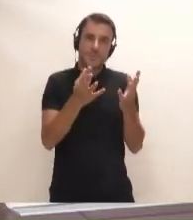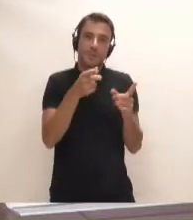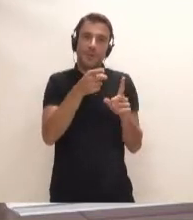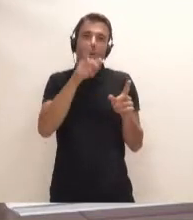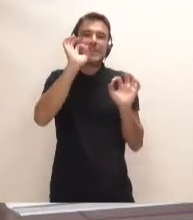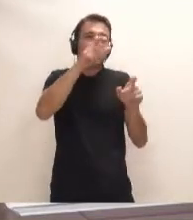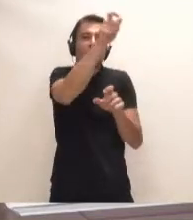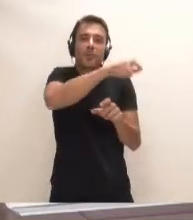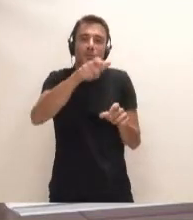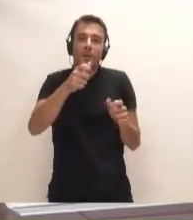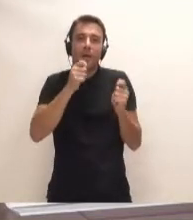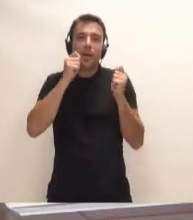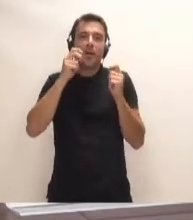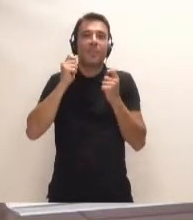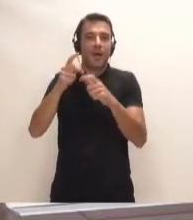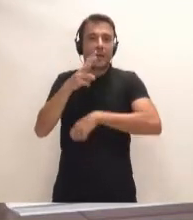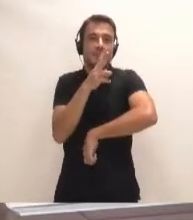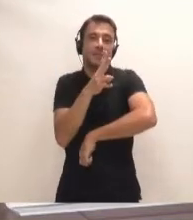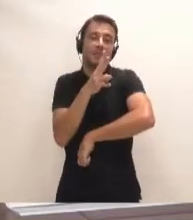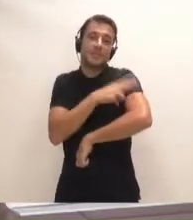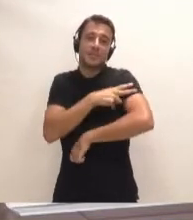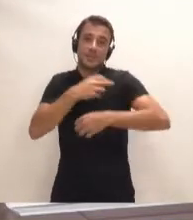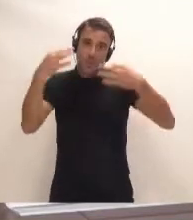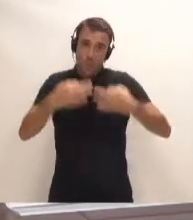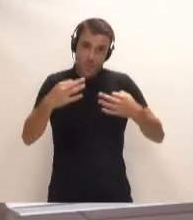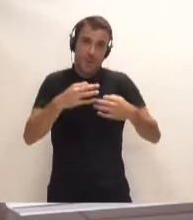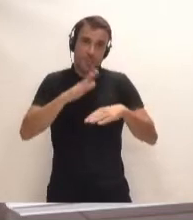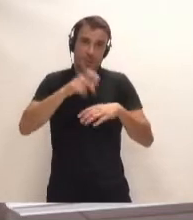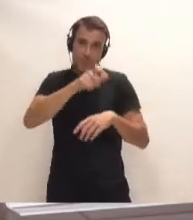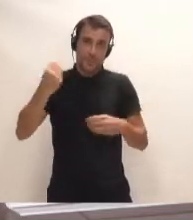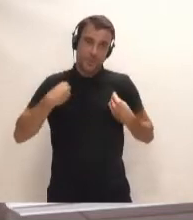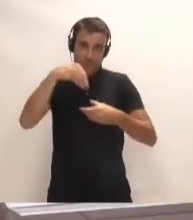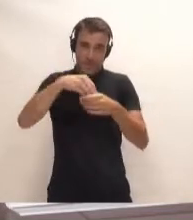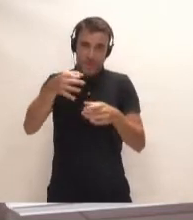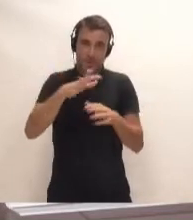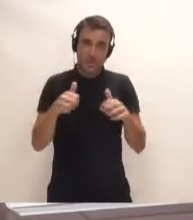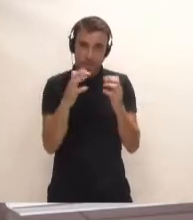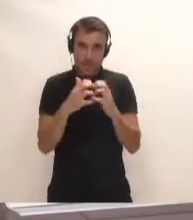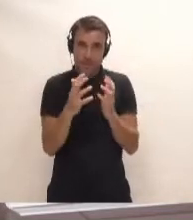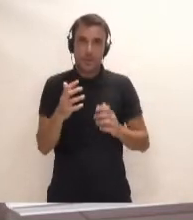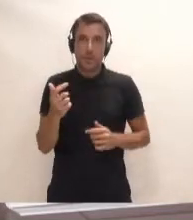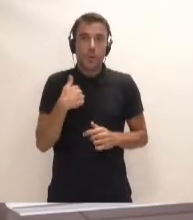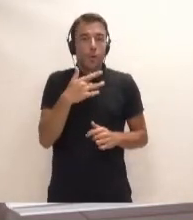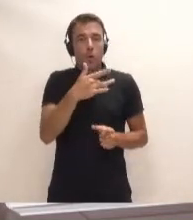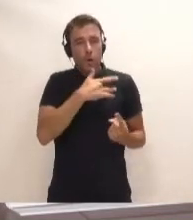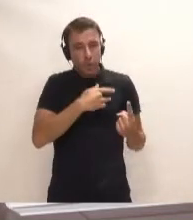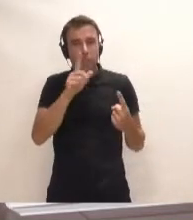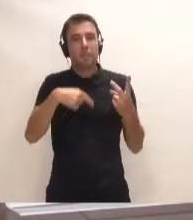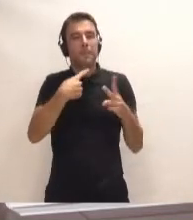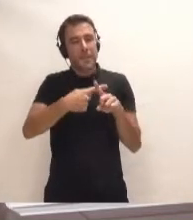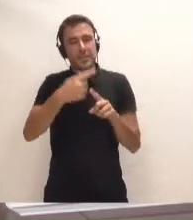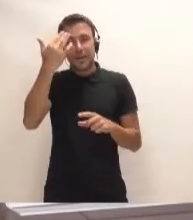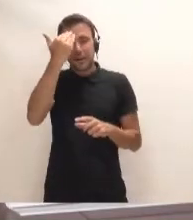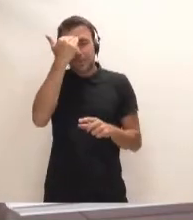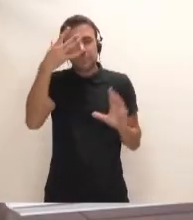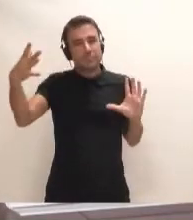seguridad de las personas que en este momento se encuentran en la isla. Queremos hacer llegar que tenemos el corazón y la mente puestos en La